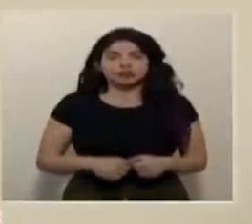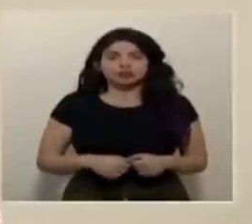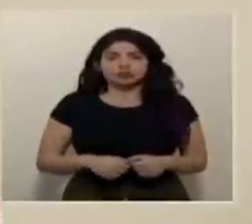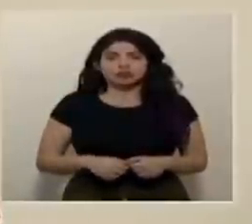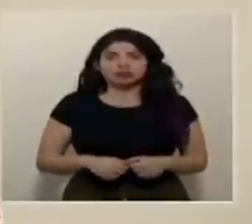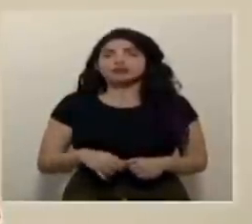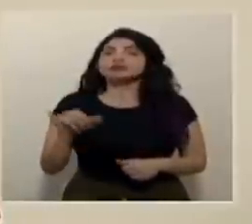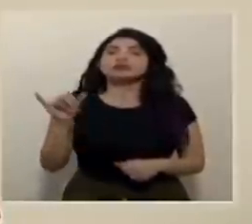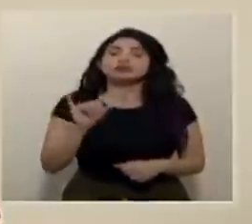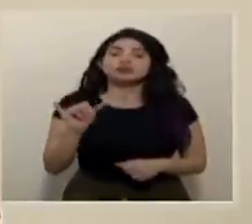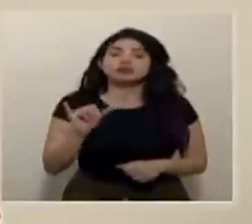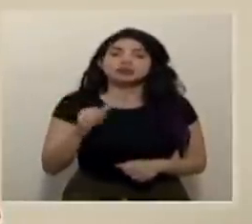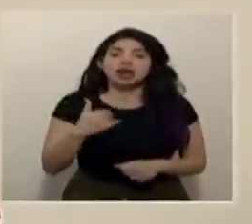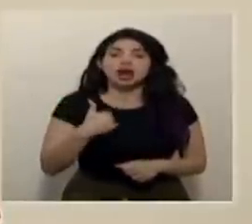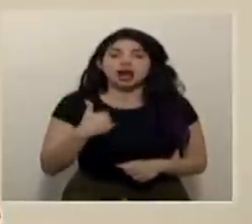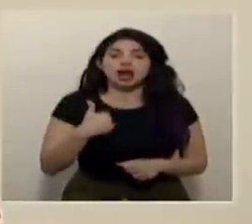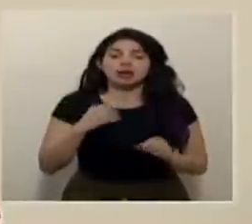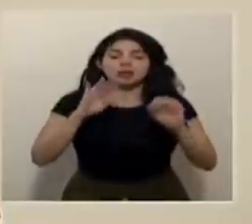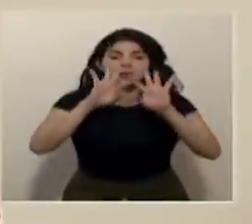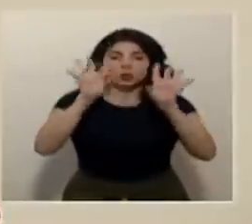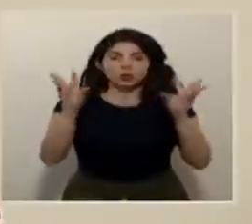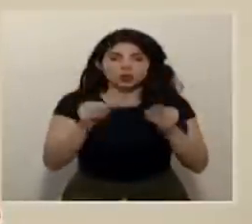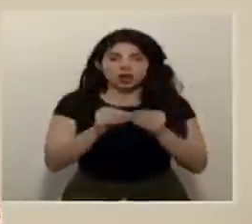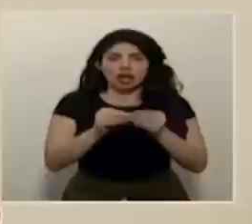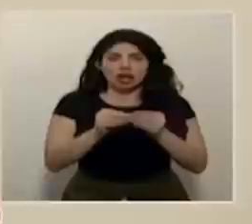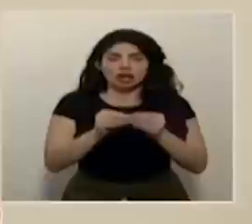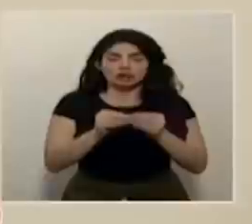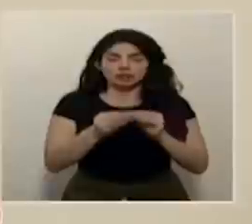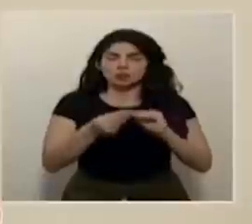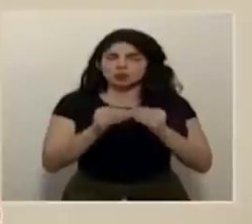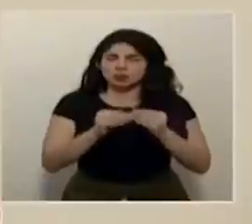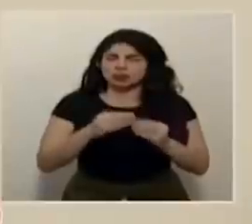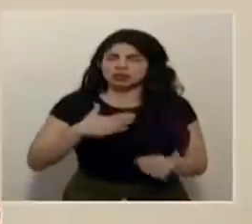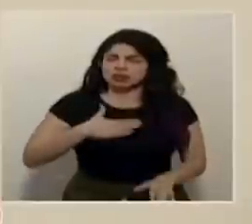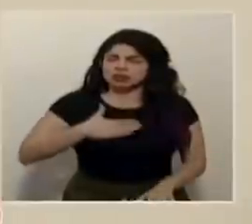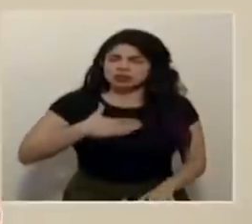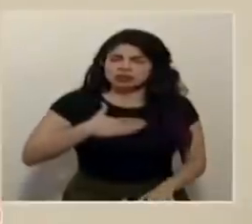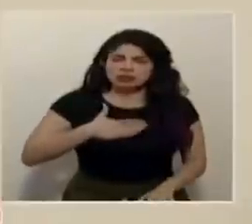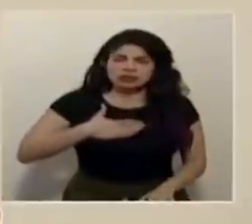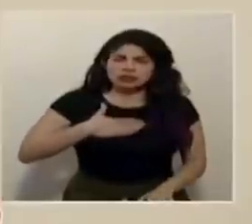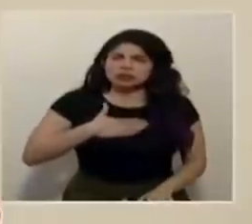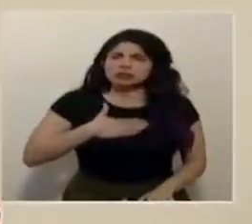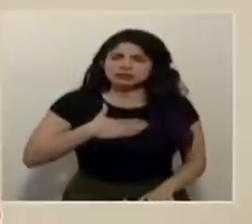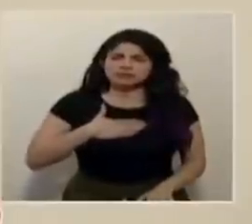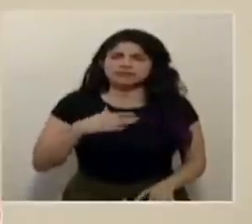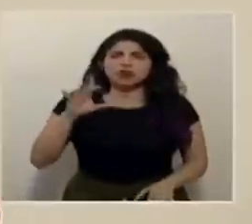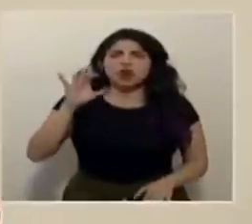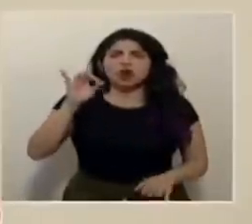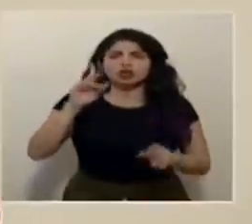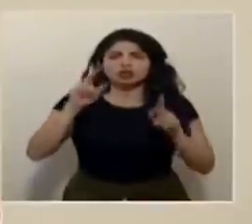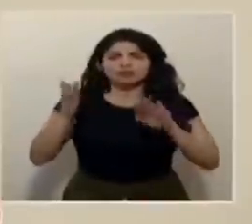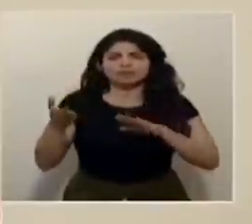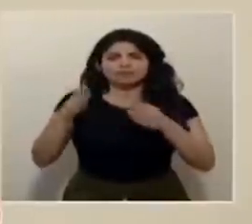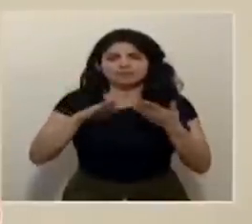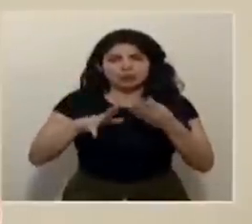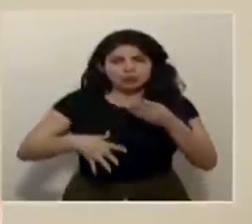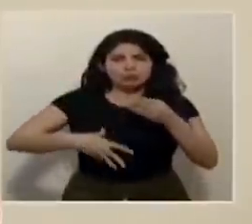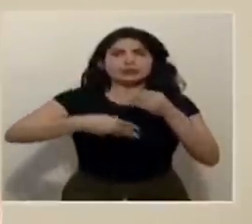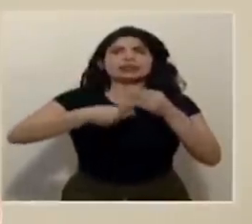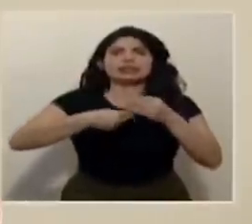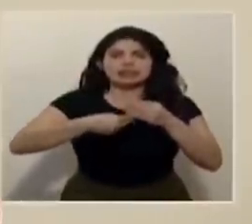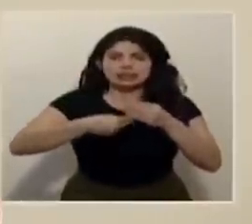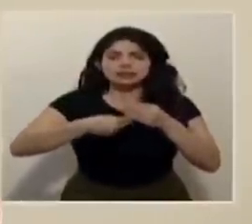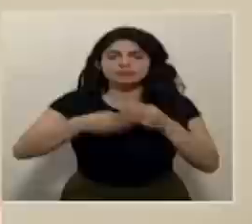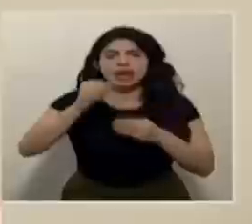También tenemos un total, una cifra muy lamentable. Se agregan 8 fallecimientos más.